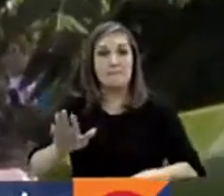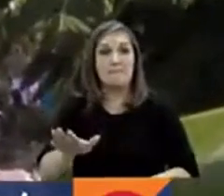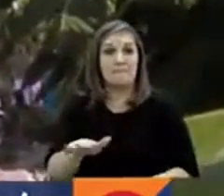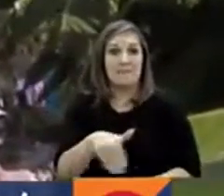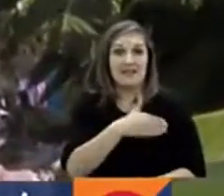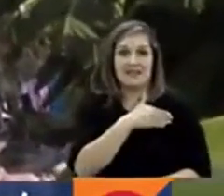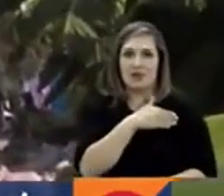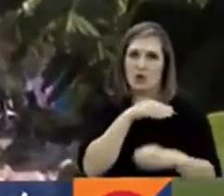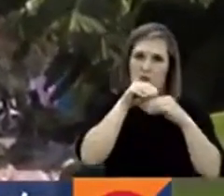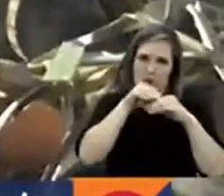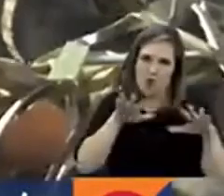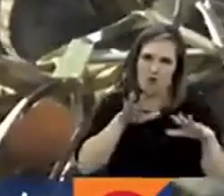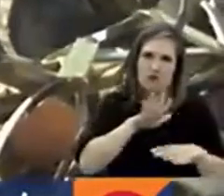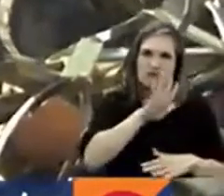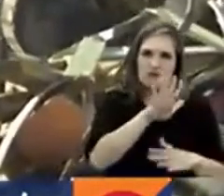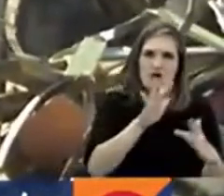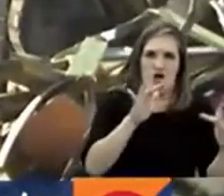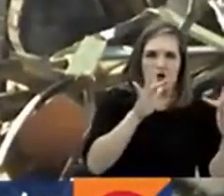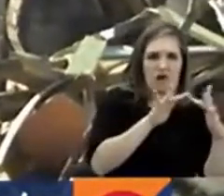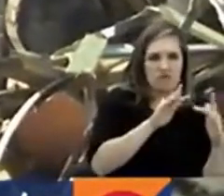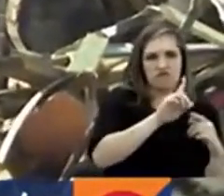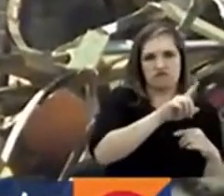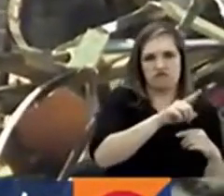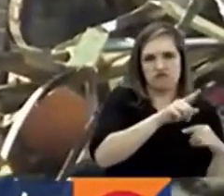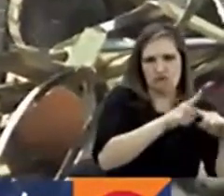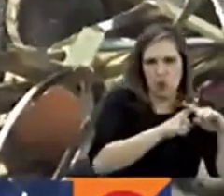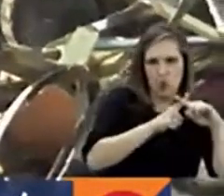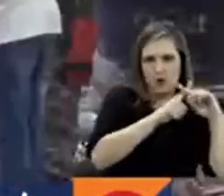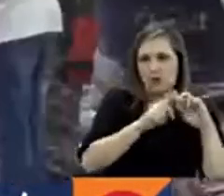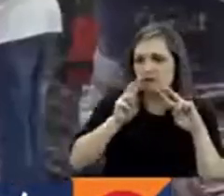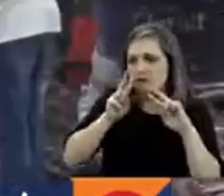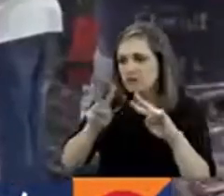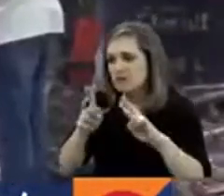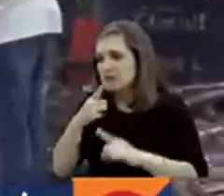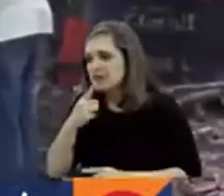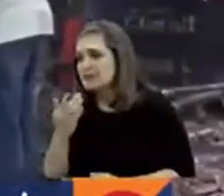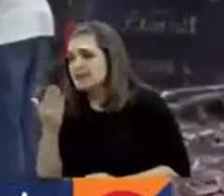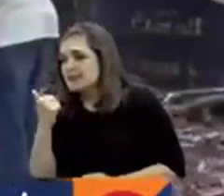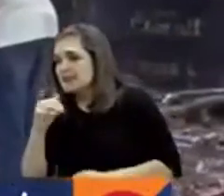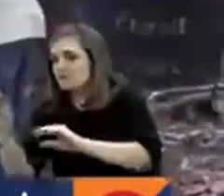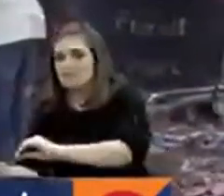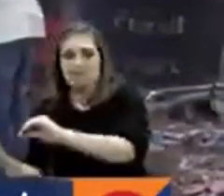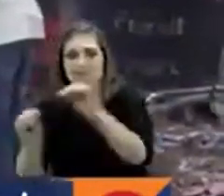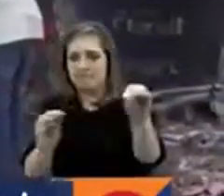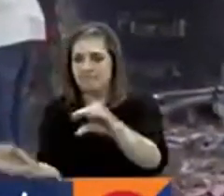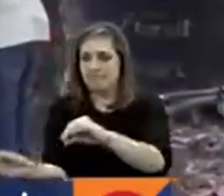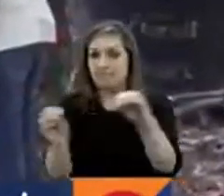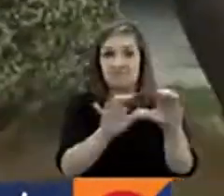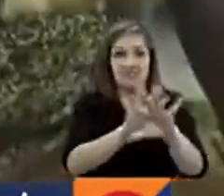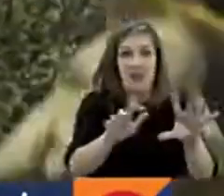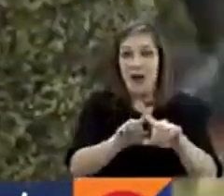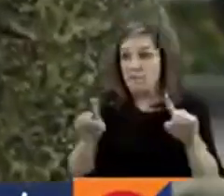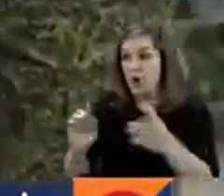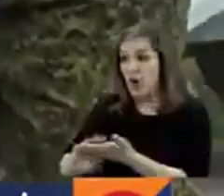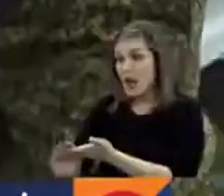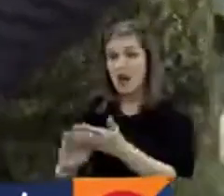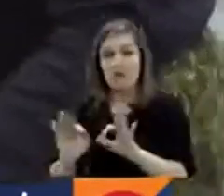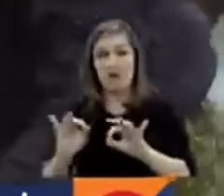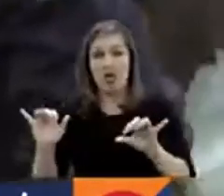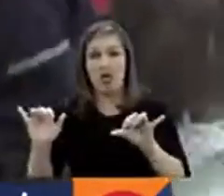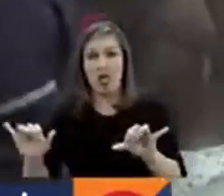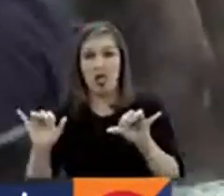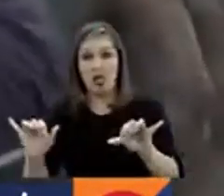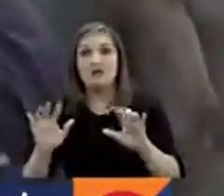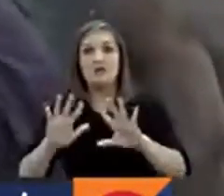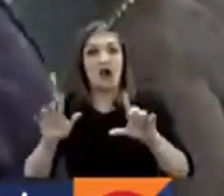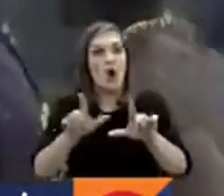2021 y 2022 las entidades realizaron una jornada de evacuación, esta problemática continúa a pesar de la designación de espacios